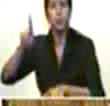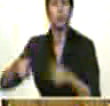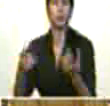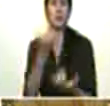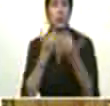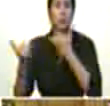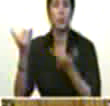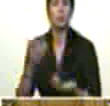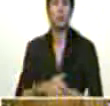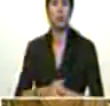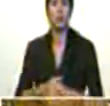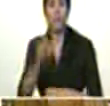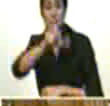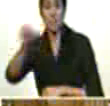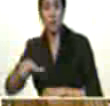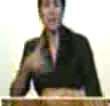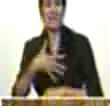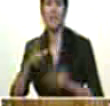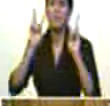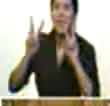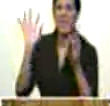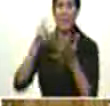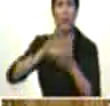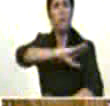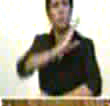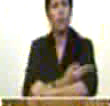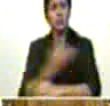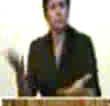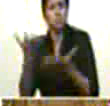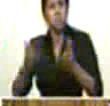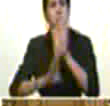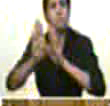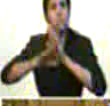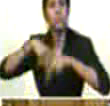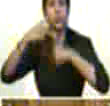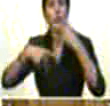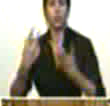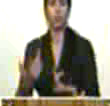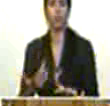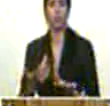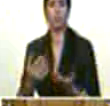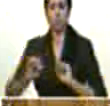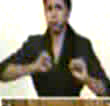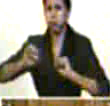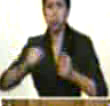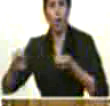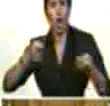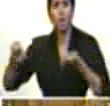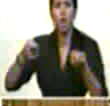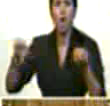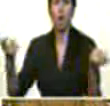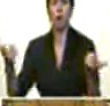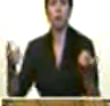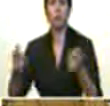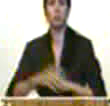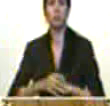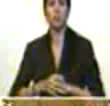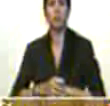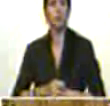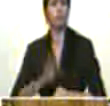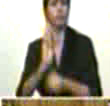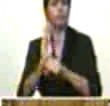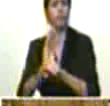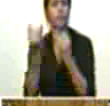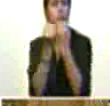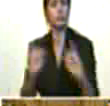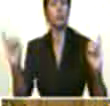la gente quiere un estado fuerte motor de la producción que ejecute el control de las herramientas básicas de la soberanía nacional